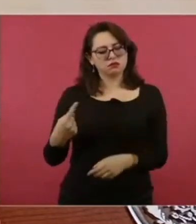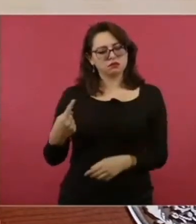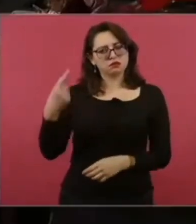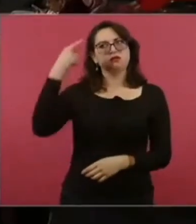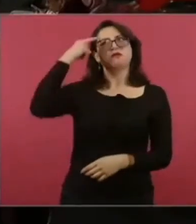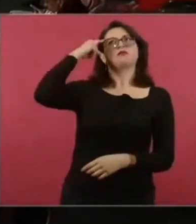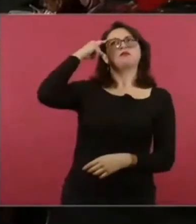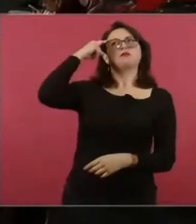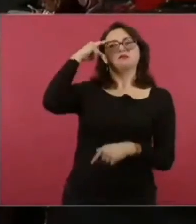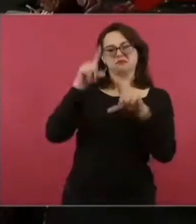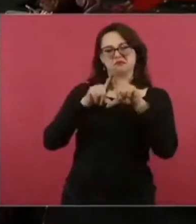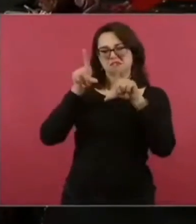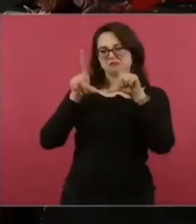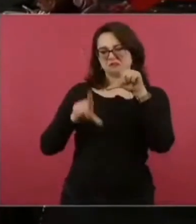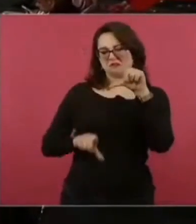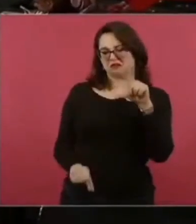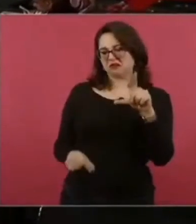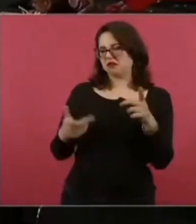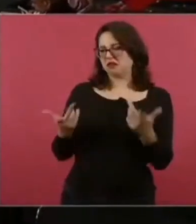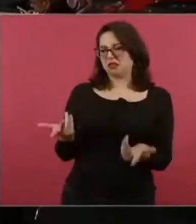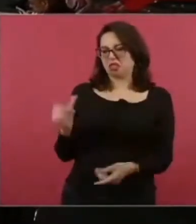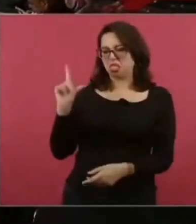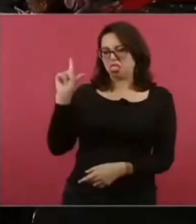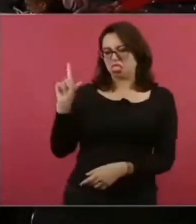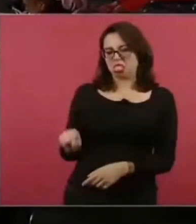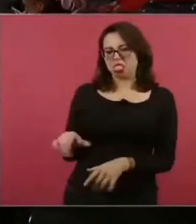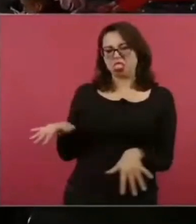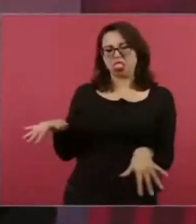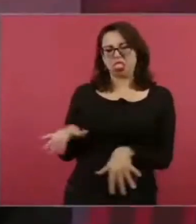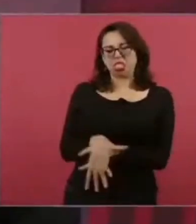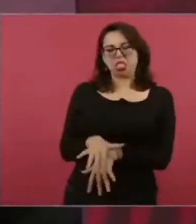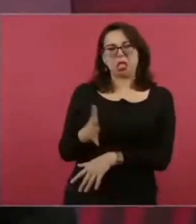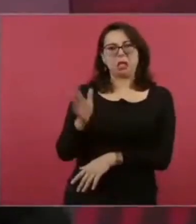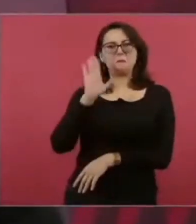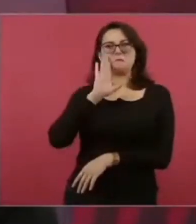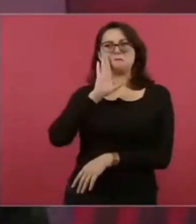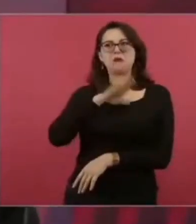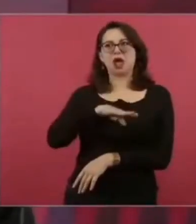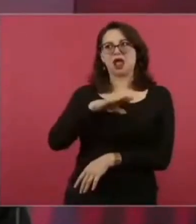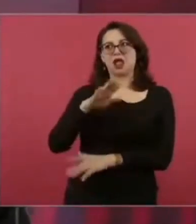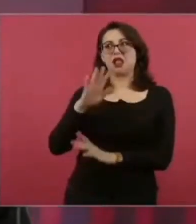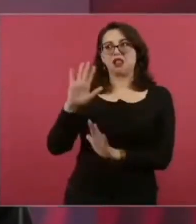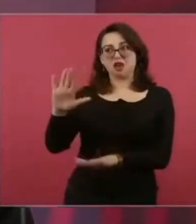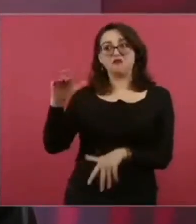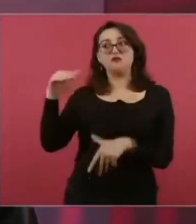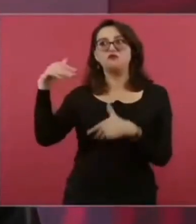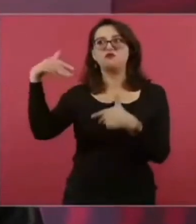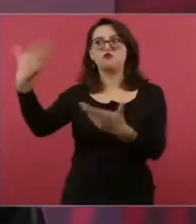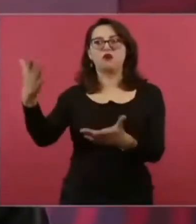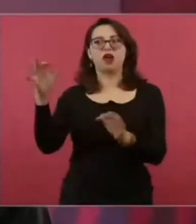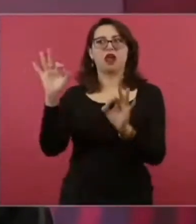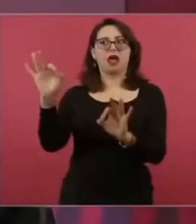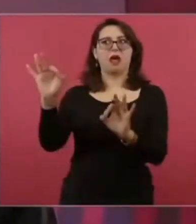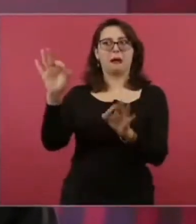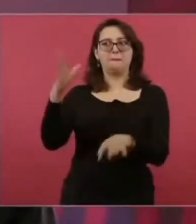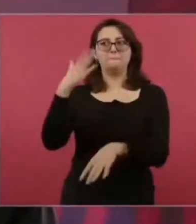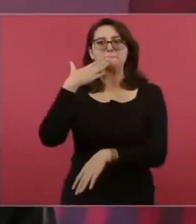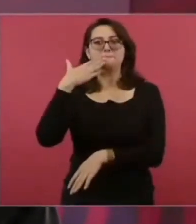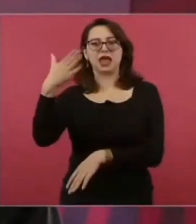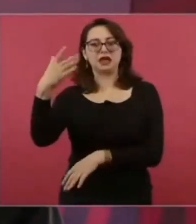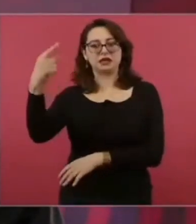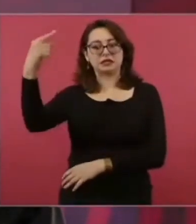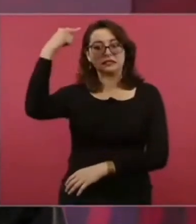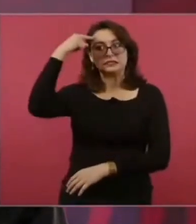Esa concepción, aunque nuestros pueblos se nutren, se alimentan